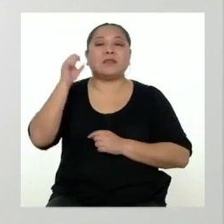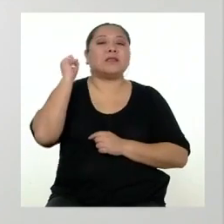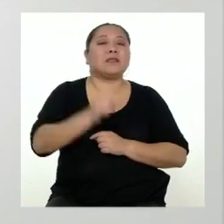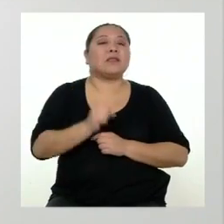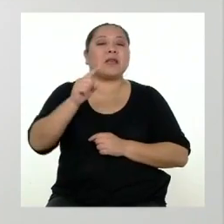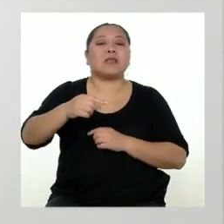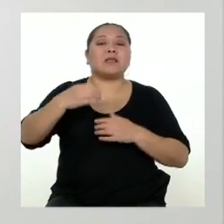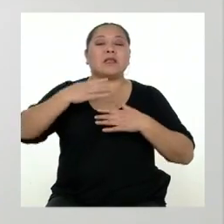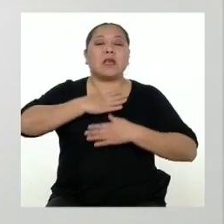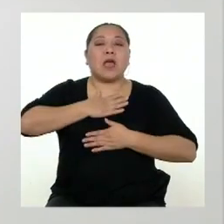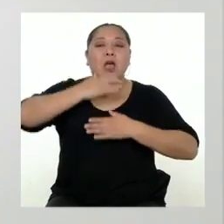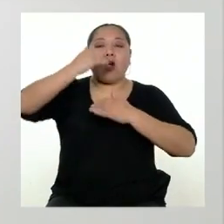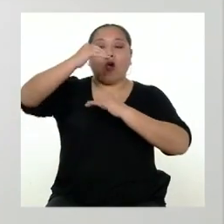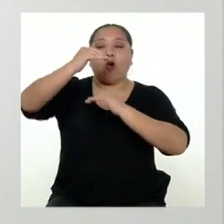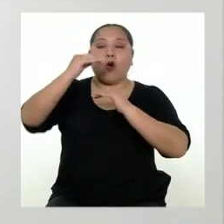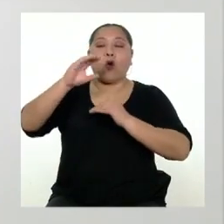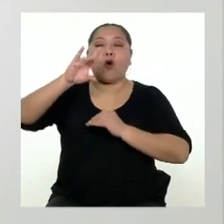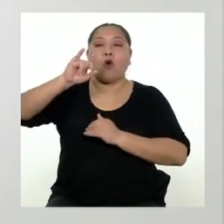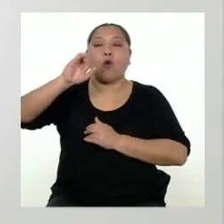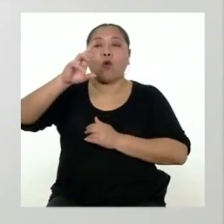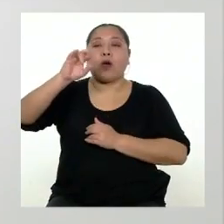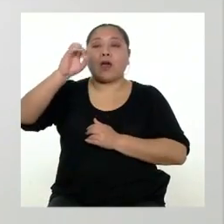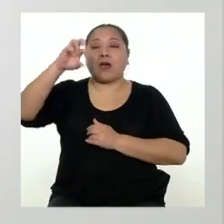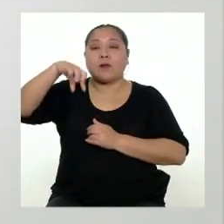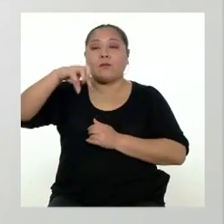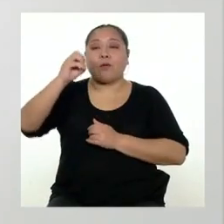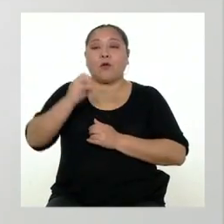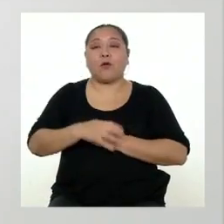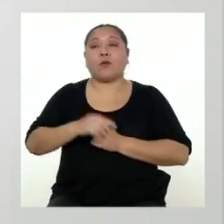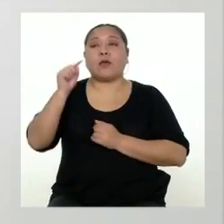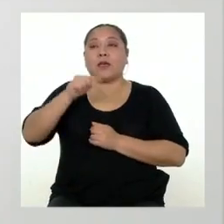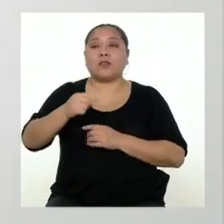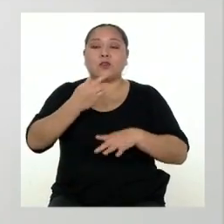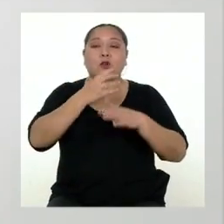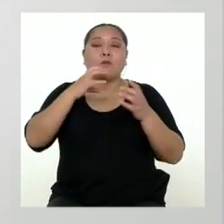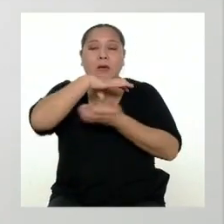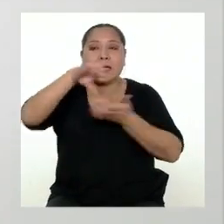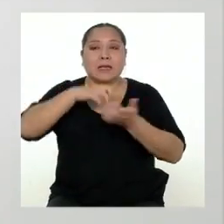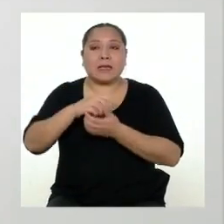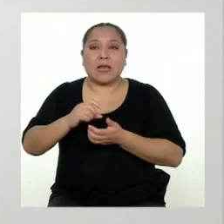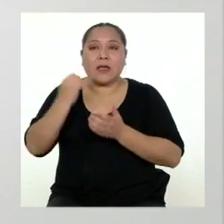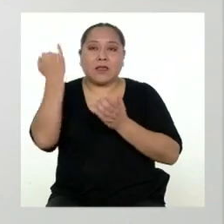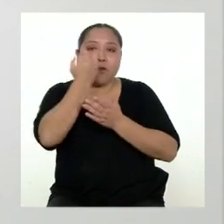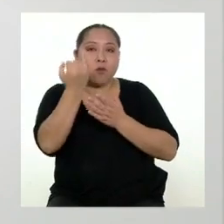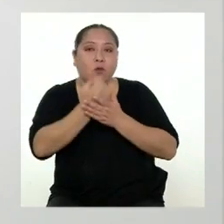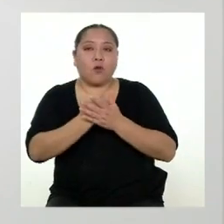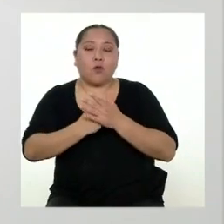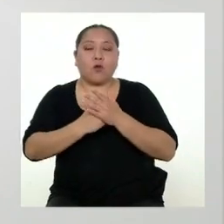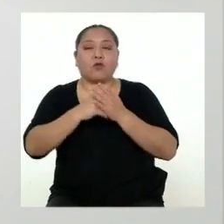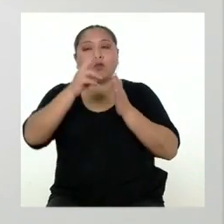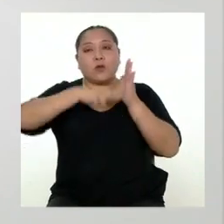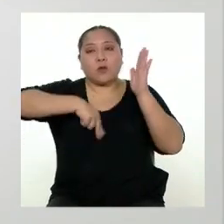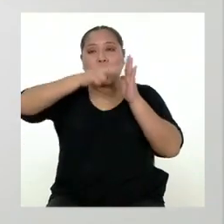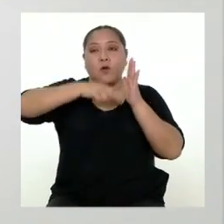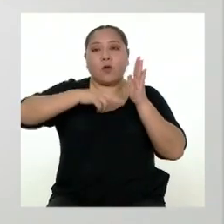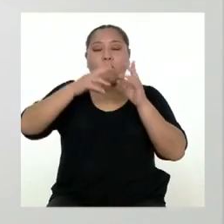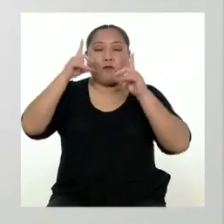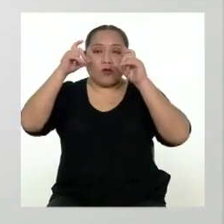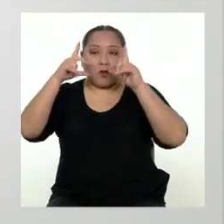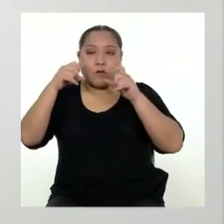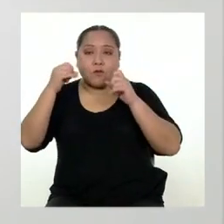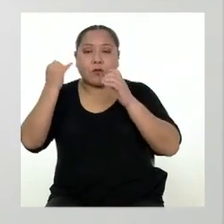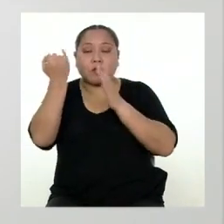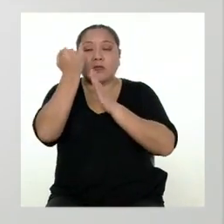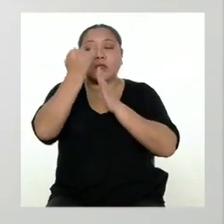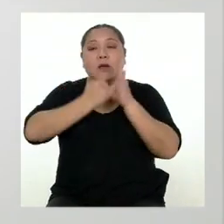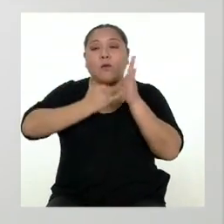son el cuerpo y el corazón de la infografía. El cuerpo combina gráficos, ilustraciones, fotografías, dibujos,